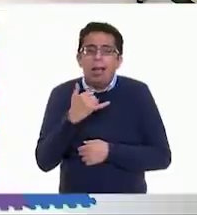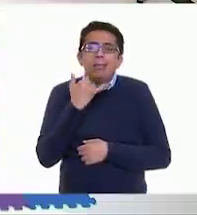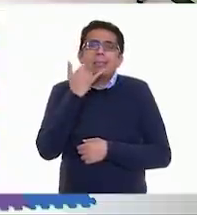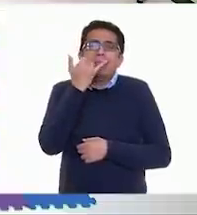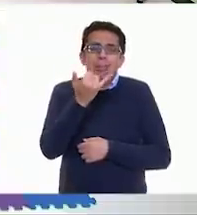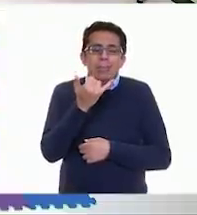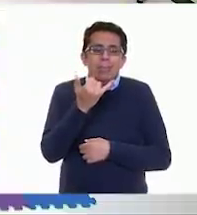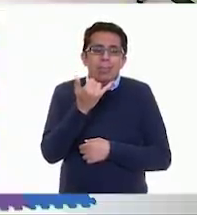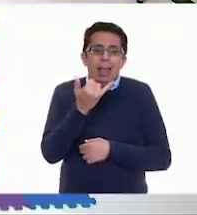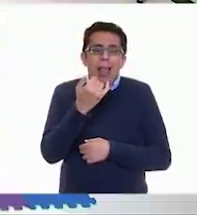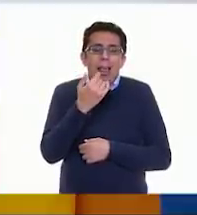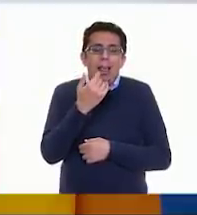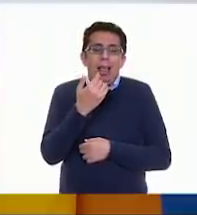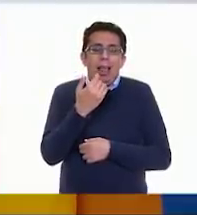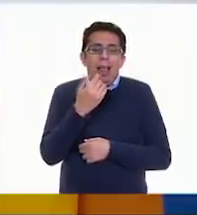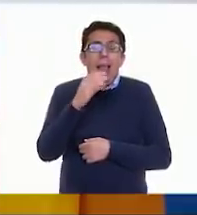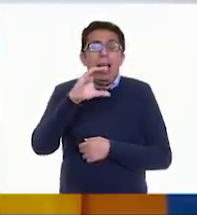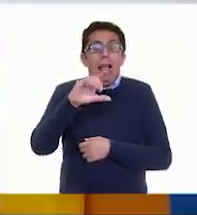Escuintle.